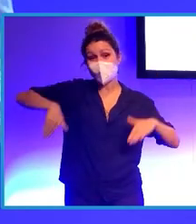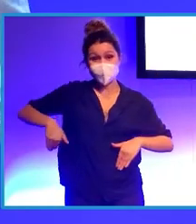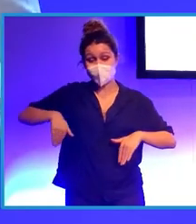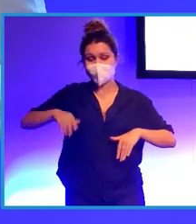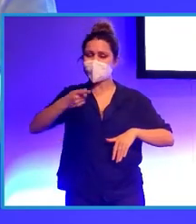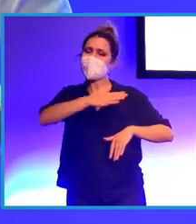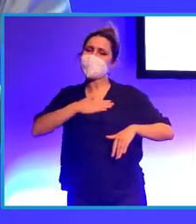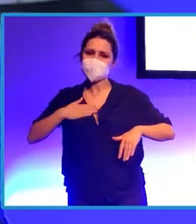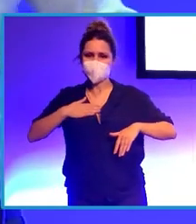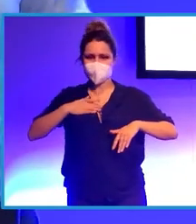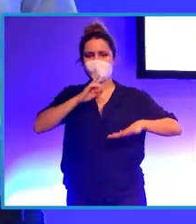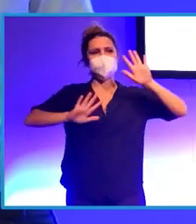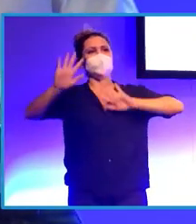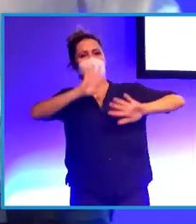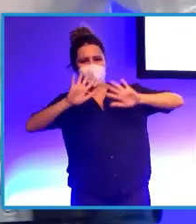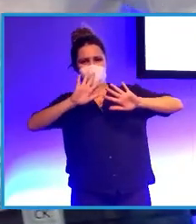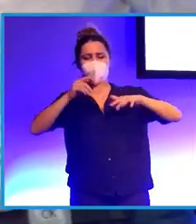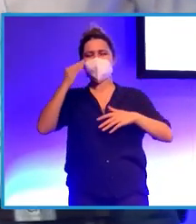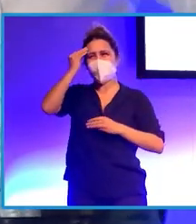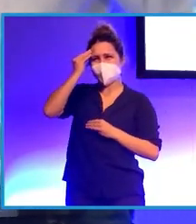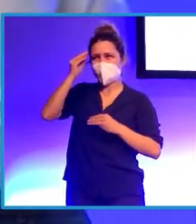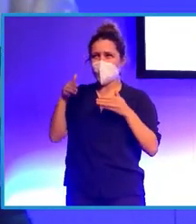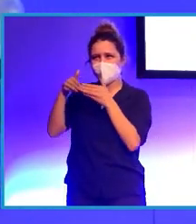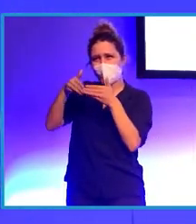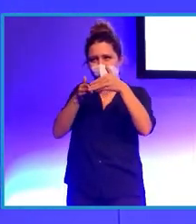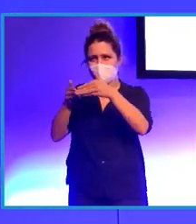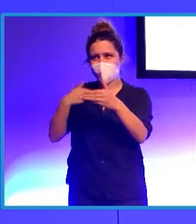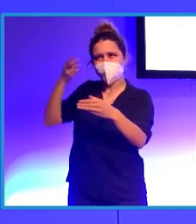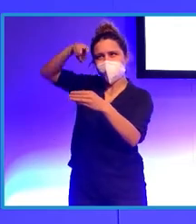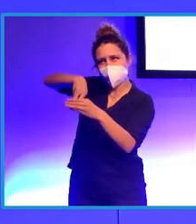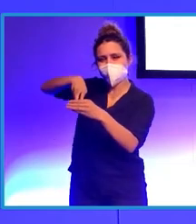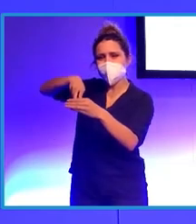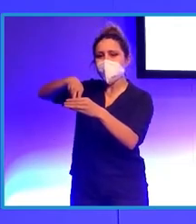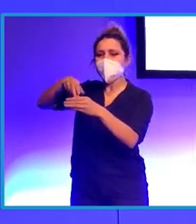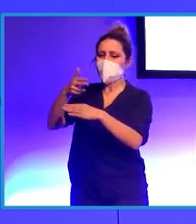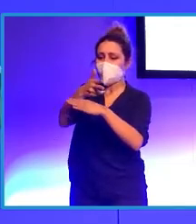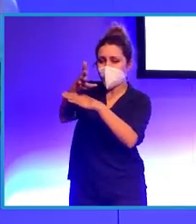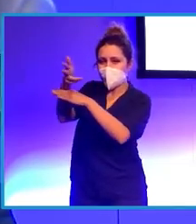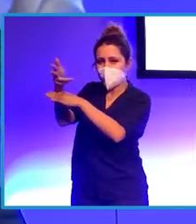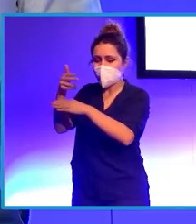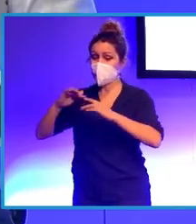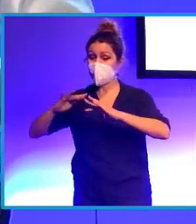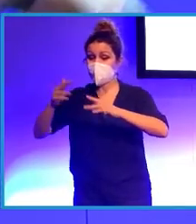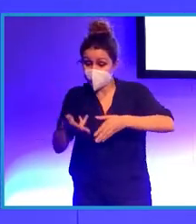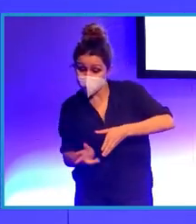las cosas. Entonces se me ocurre meterlos en un barco, que la cámara salga debajo del agua y que después se vaya